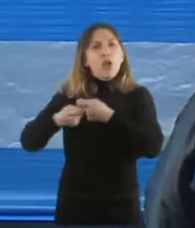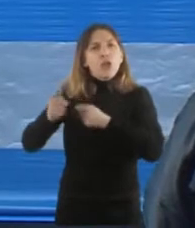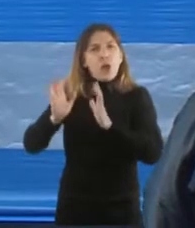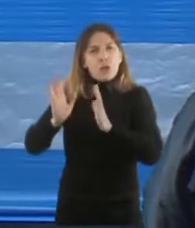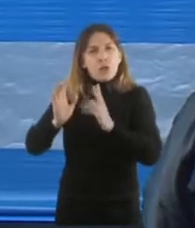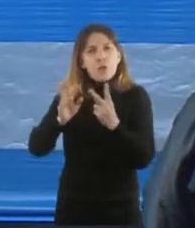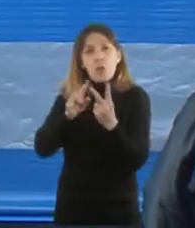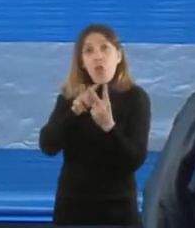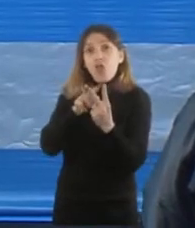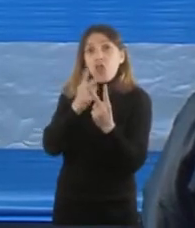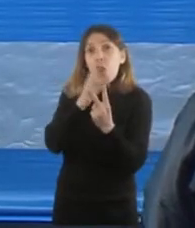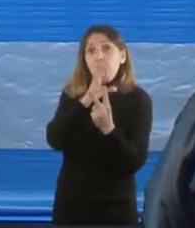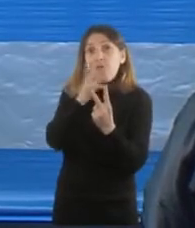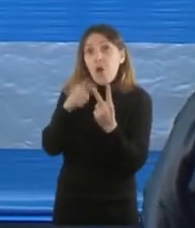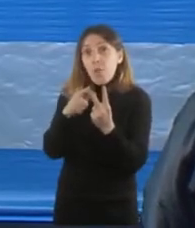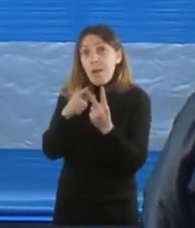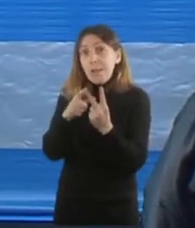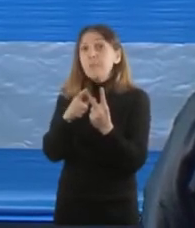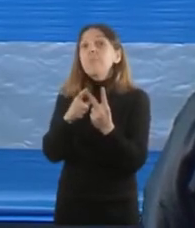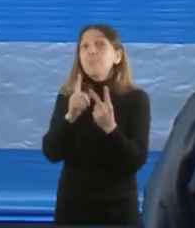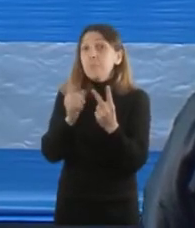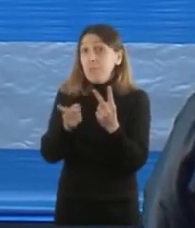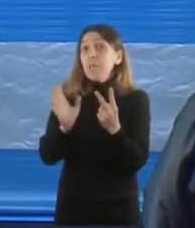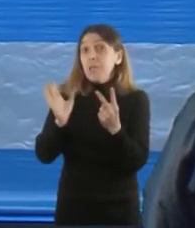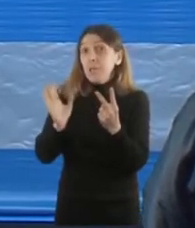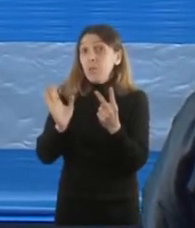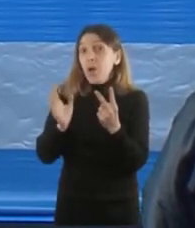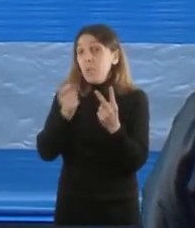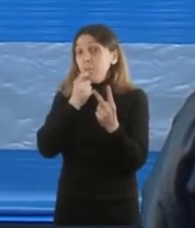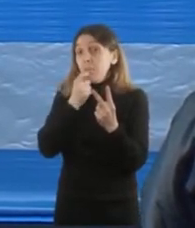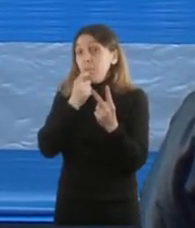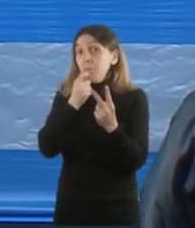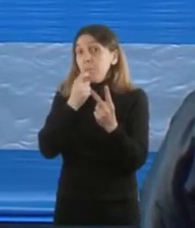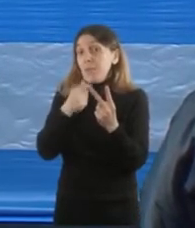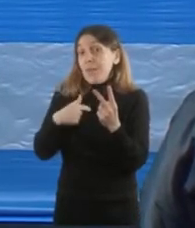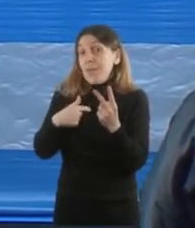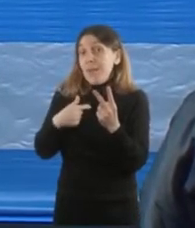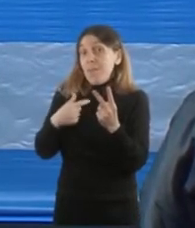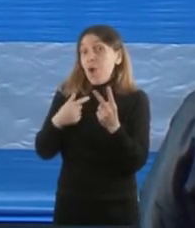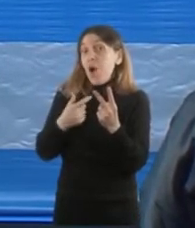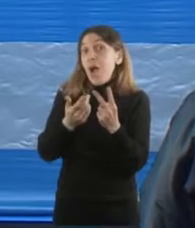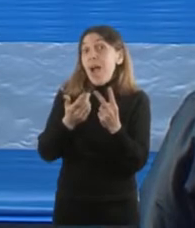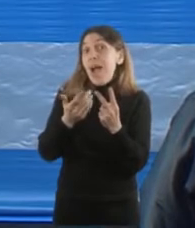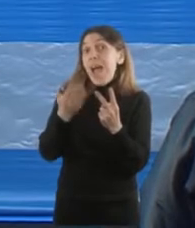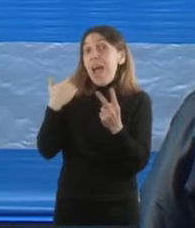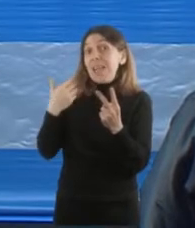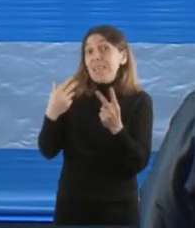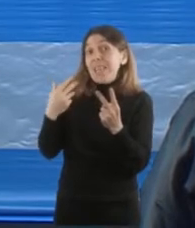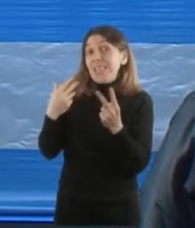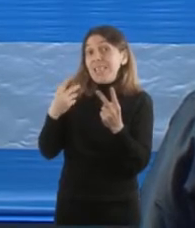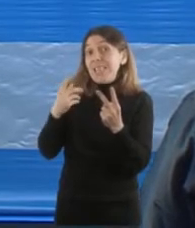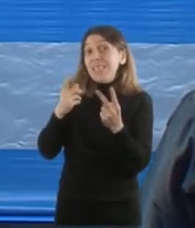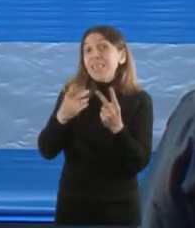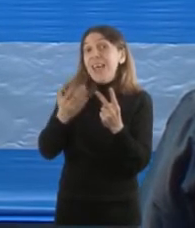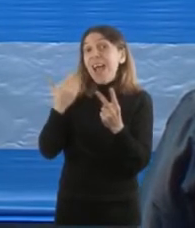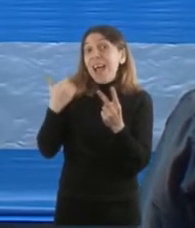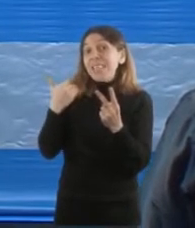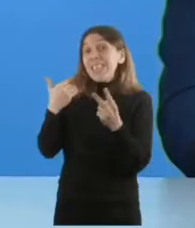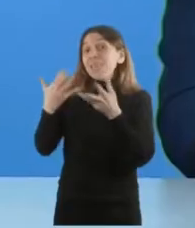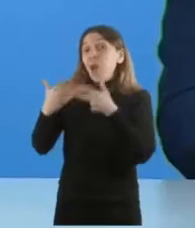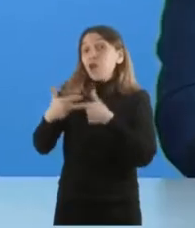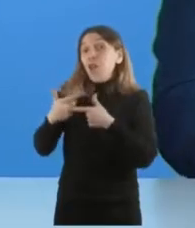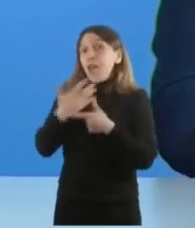efectivamente, de cada peso que se ponía en ejecución en el sistema de PPP,